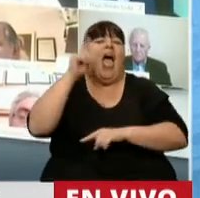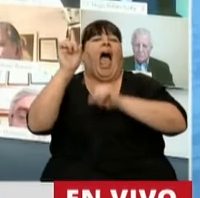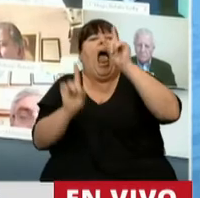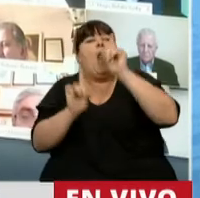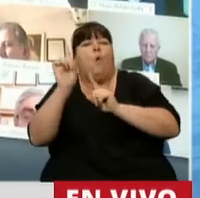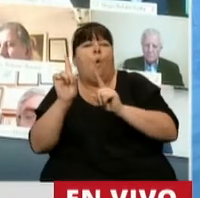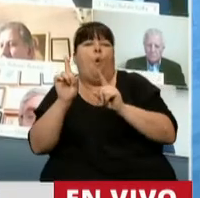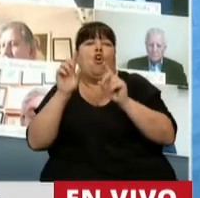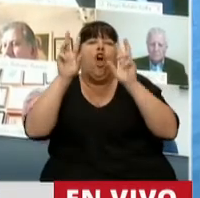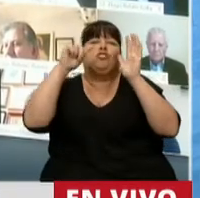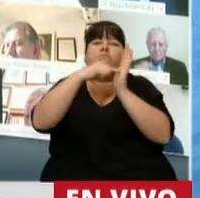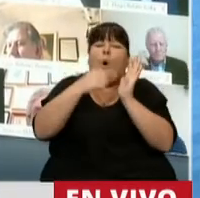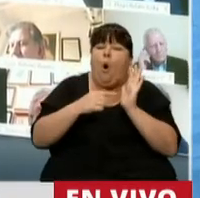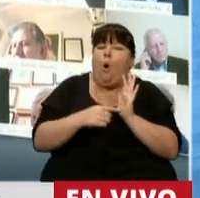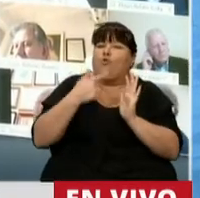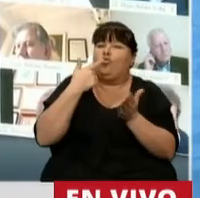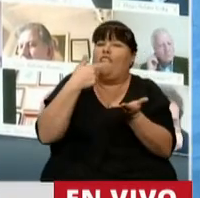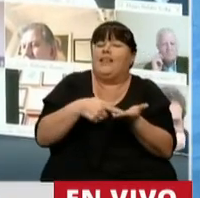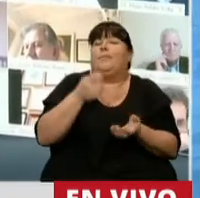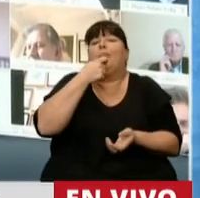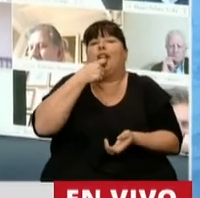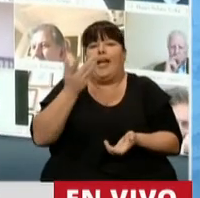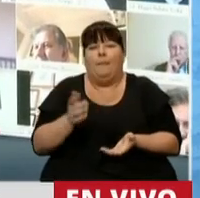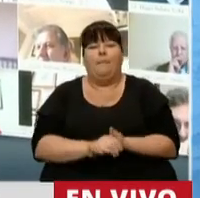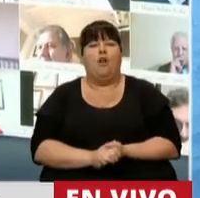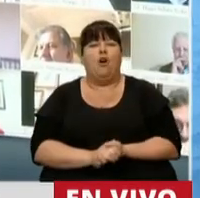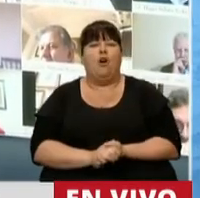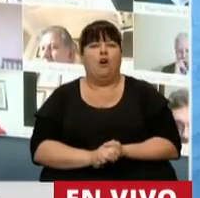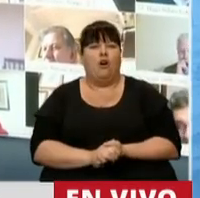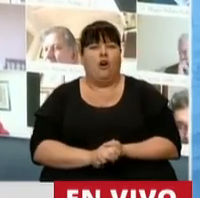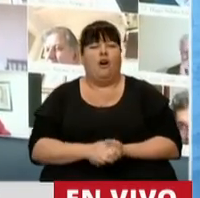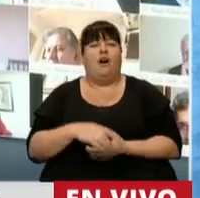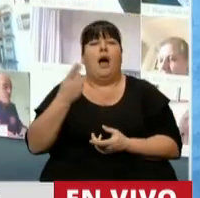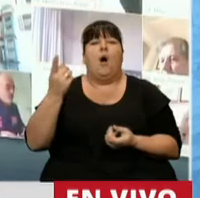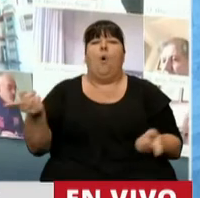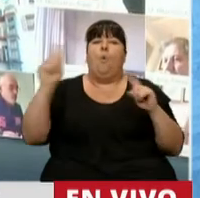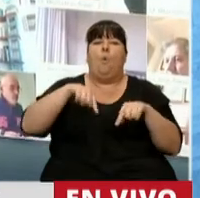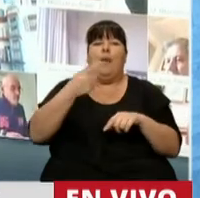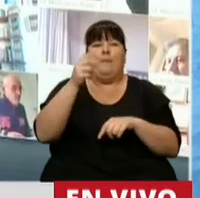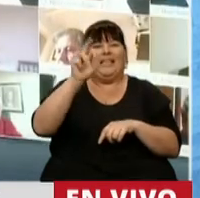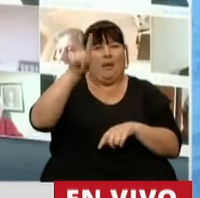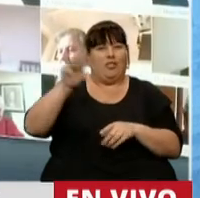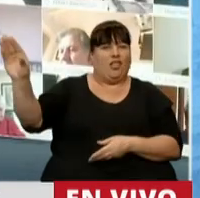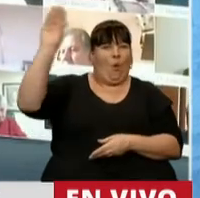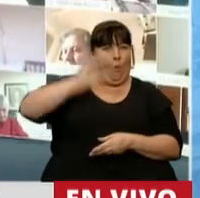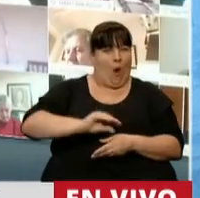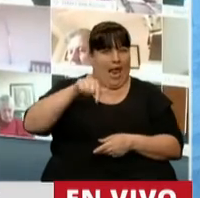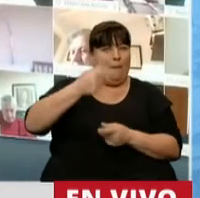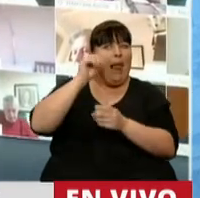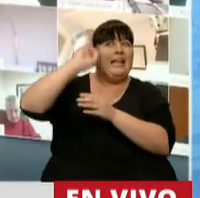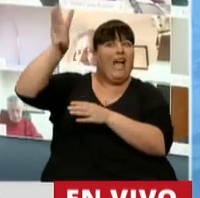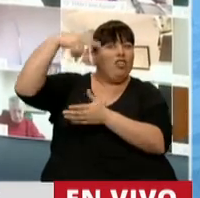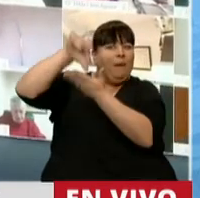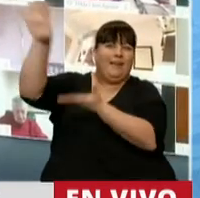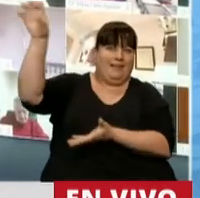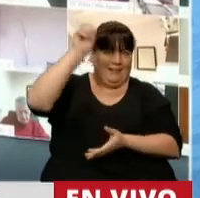condicionamientos que se ponen aquí, como que se repatrie el 30% de activos